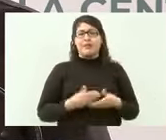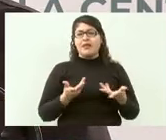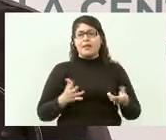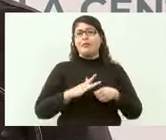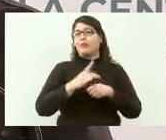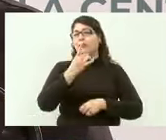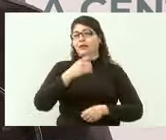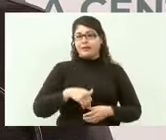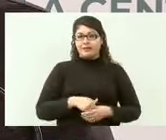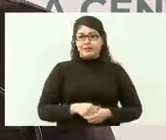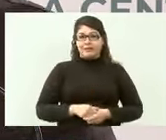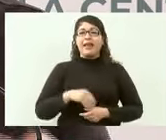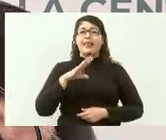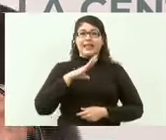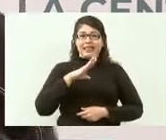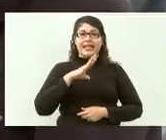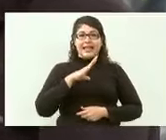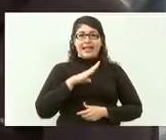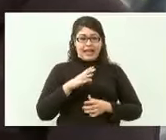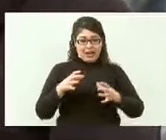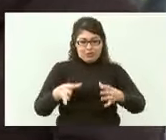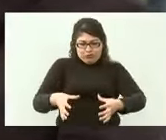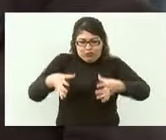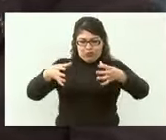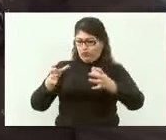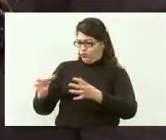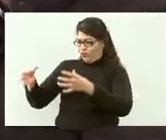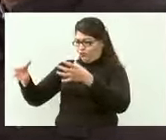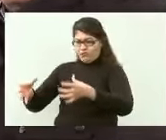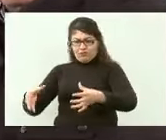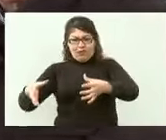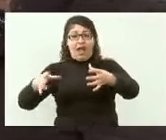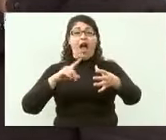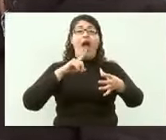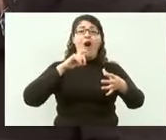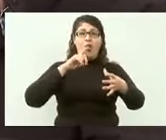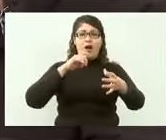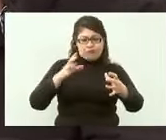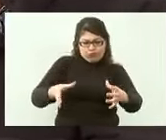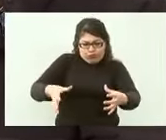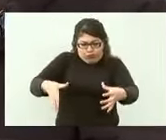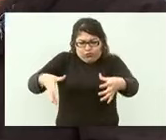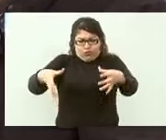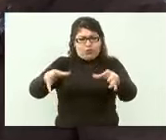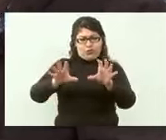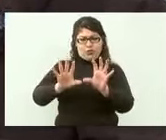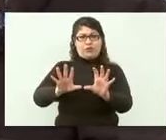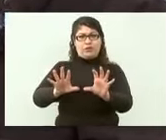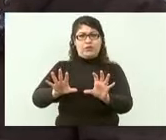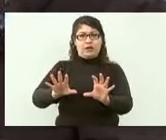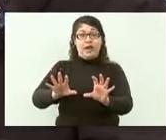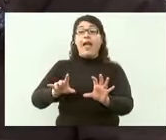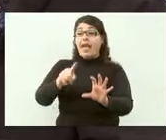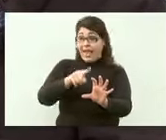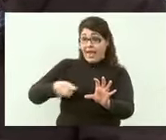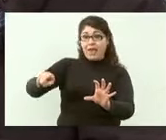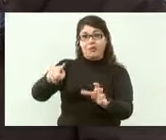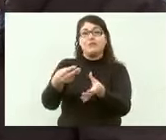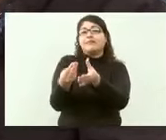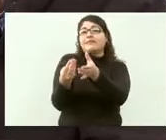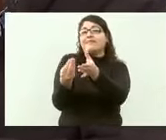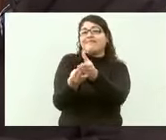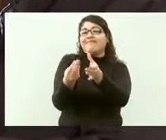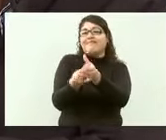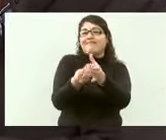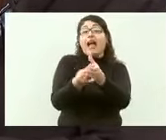utilizaron otro sofisma lo de las energías